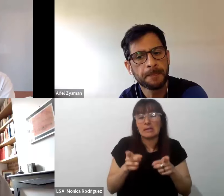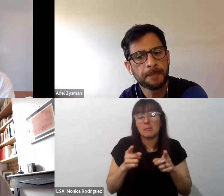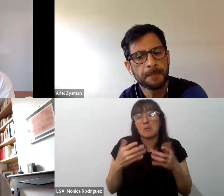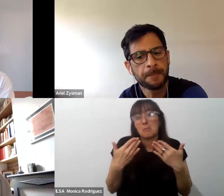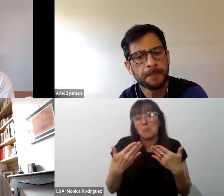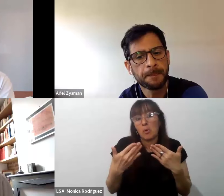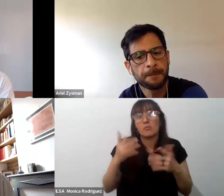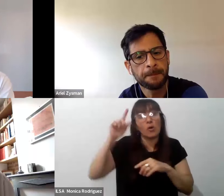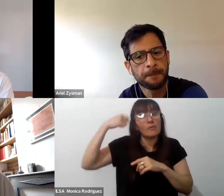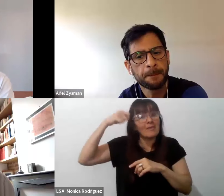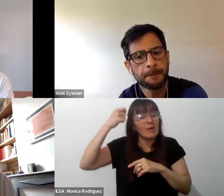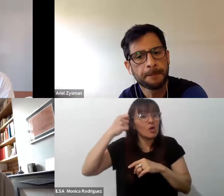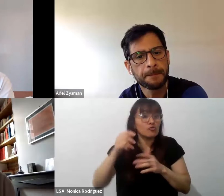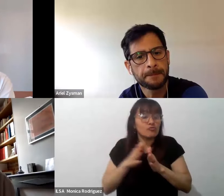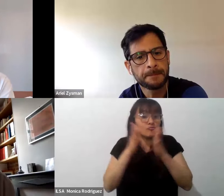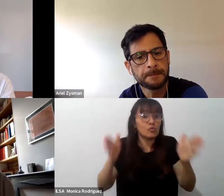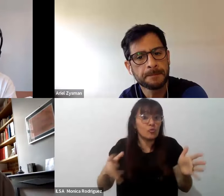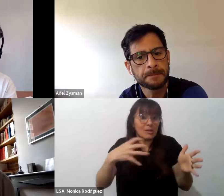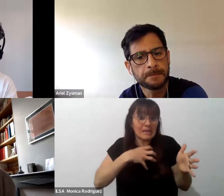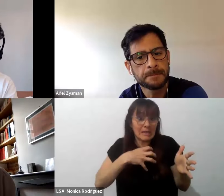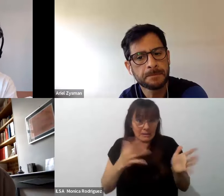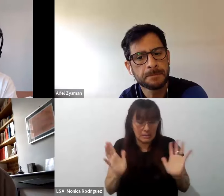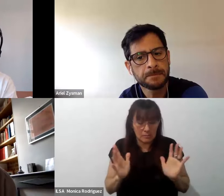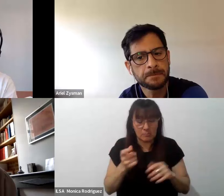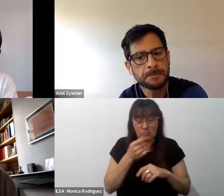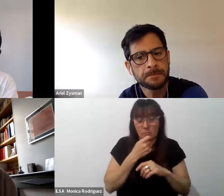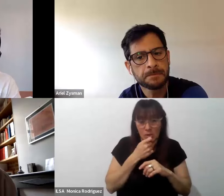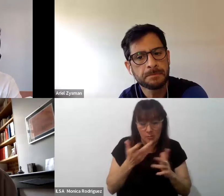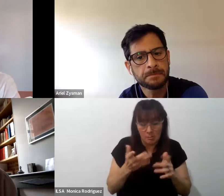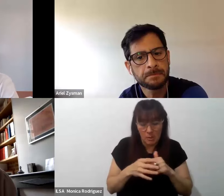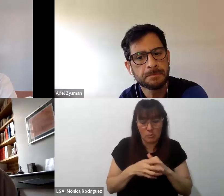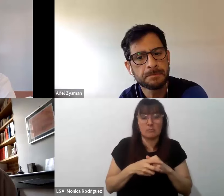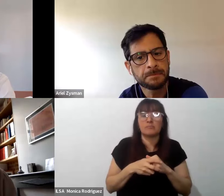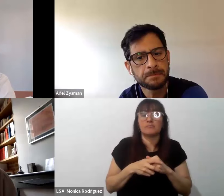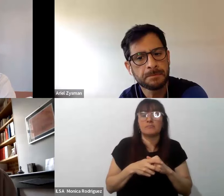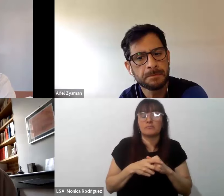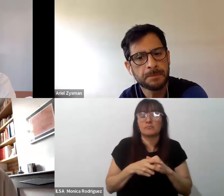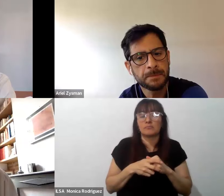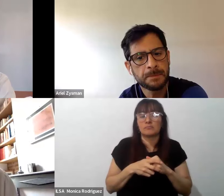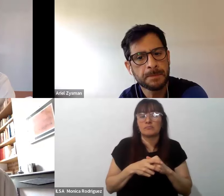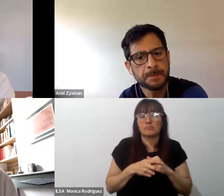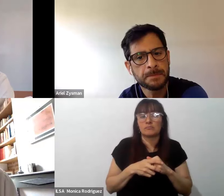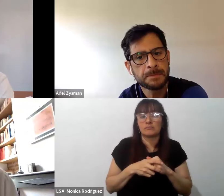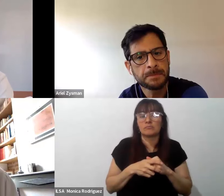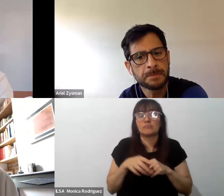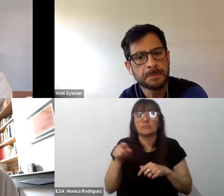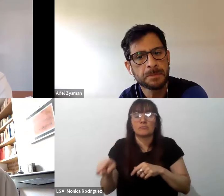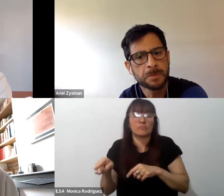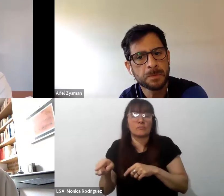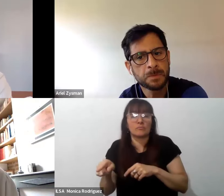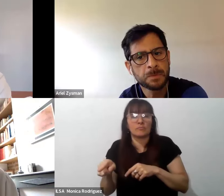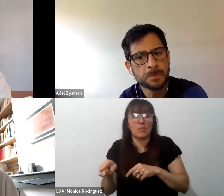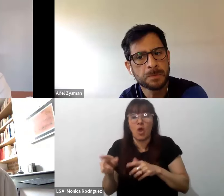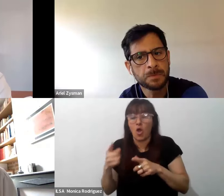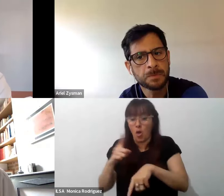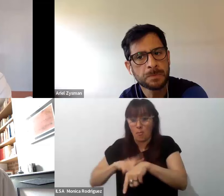videos de clase una cosa es vivir el momento de